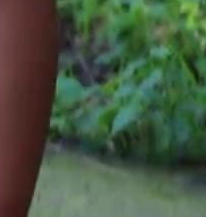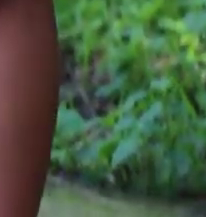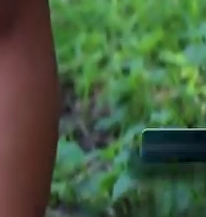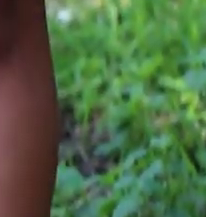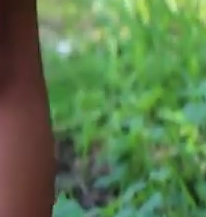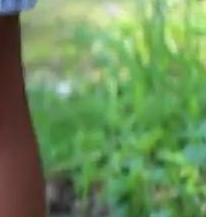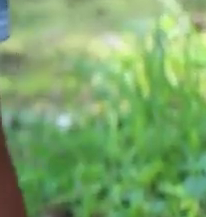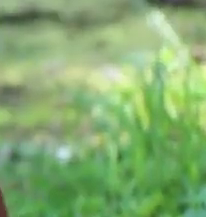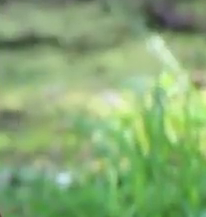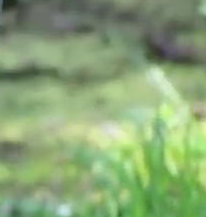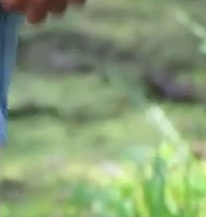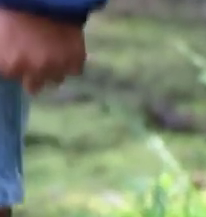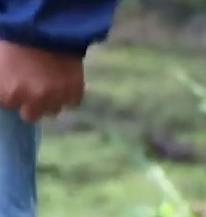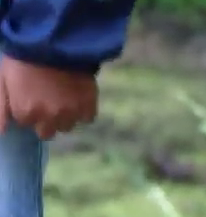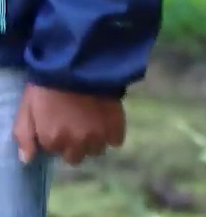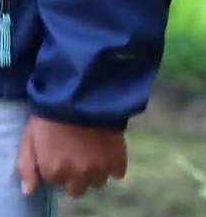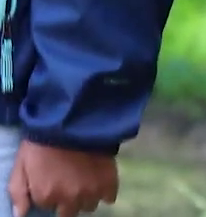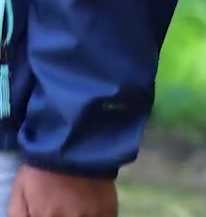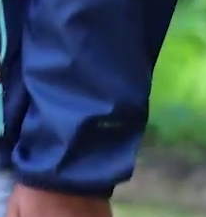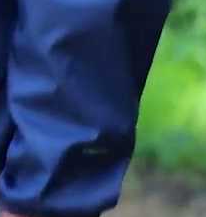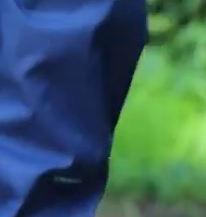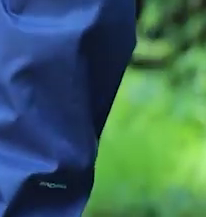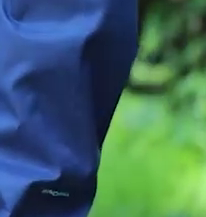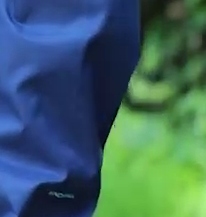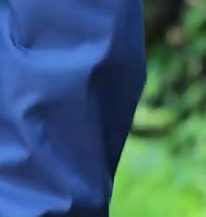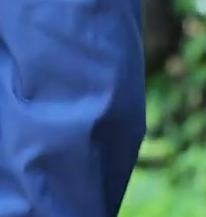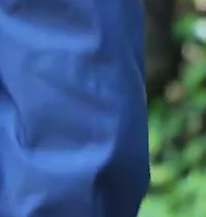Bien. Muy bien.